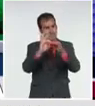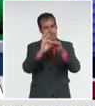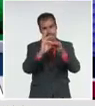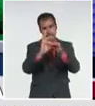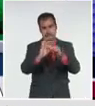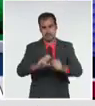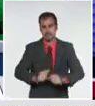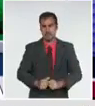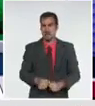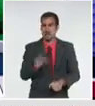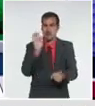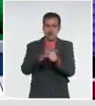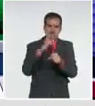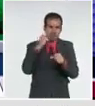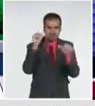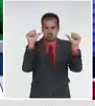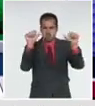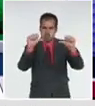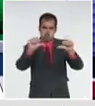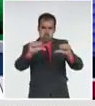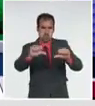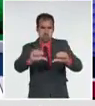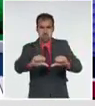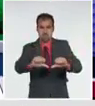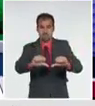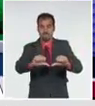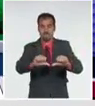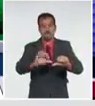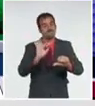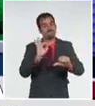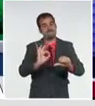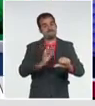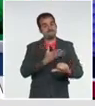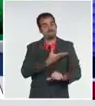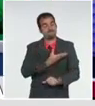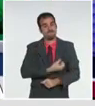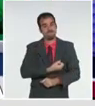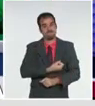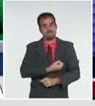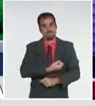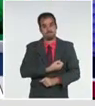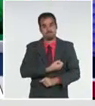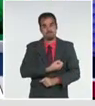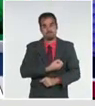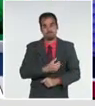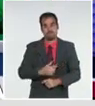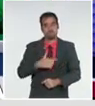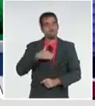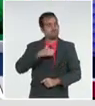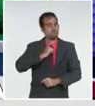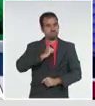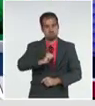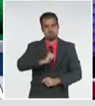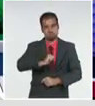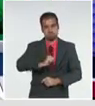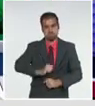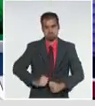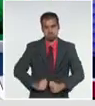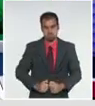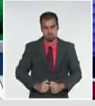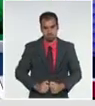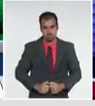complicaciones y lamentablemente en un momento determinado hace también una parada cardíaca en la historia,